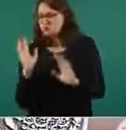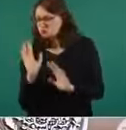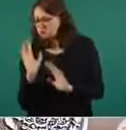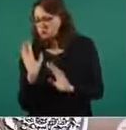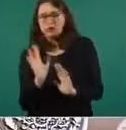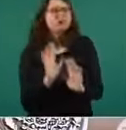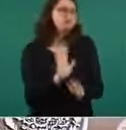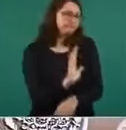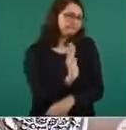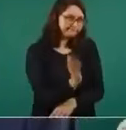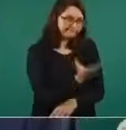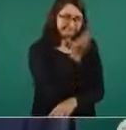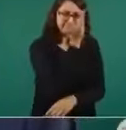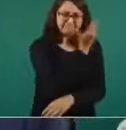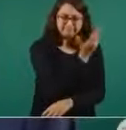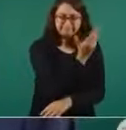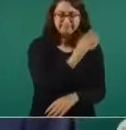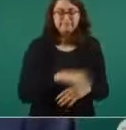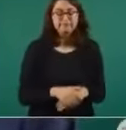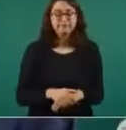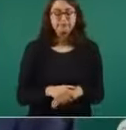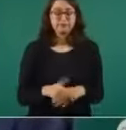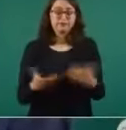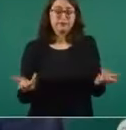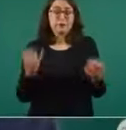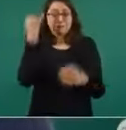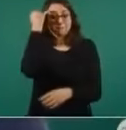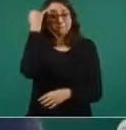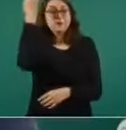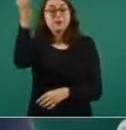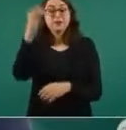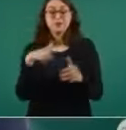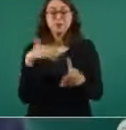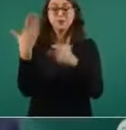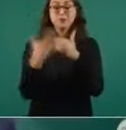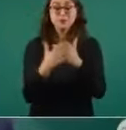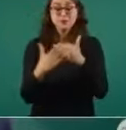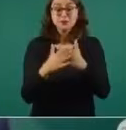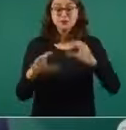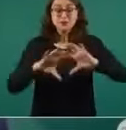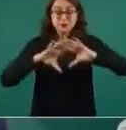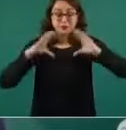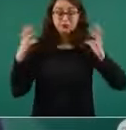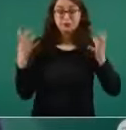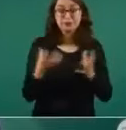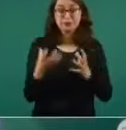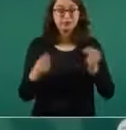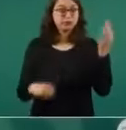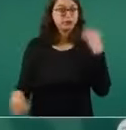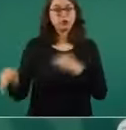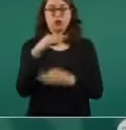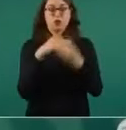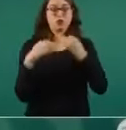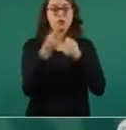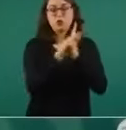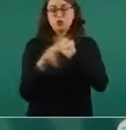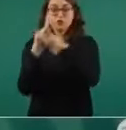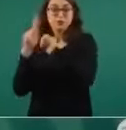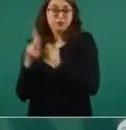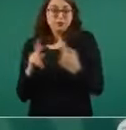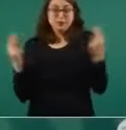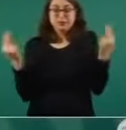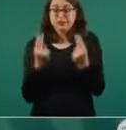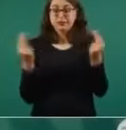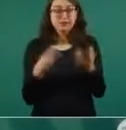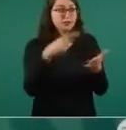de demanda, porque muy